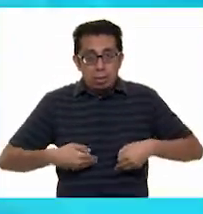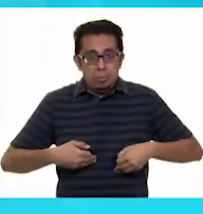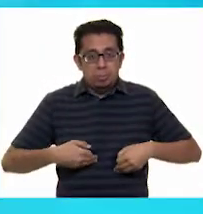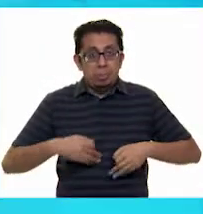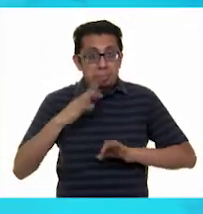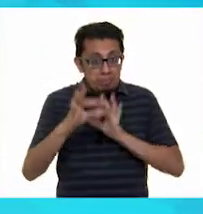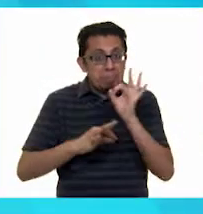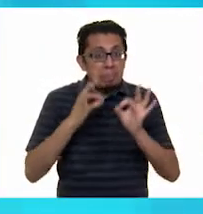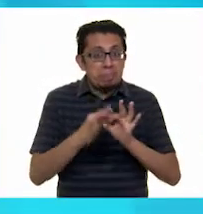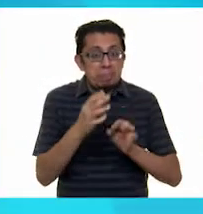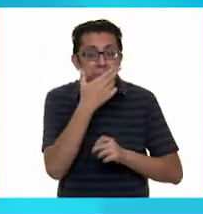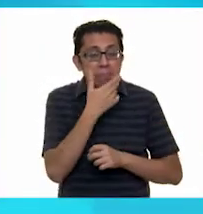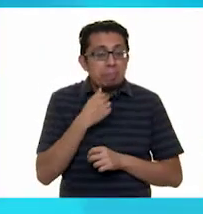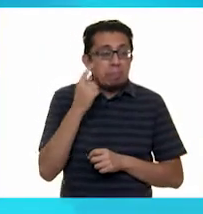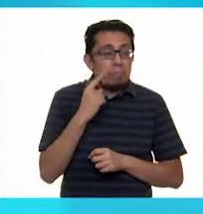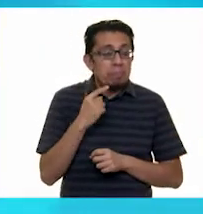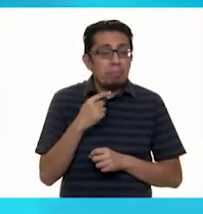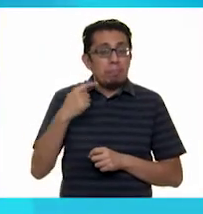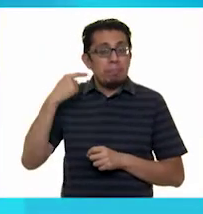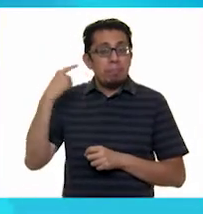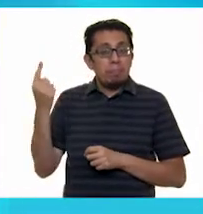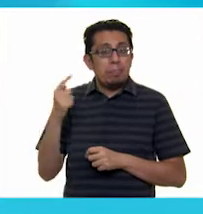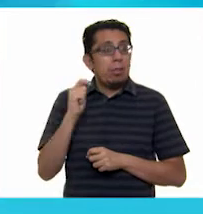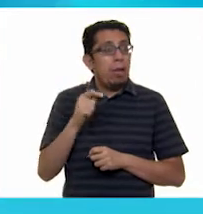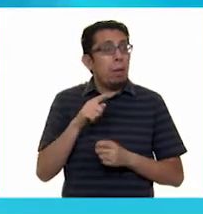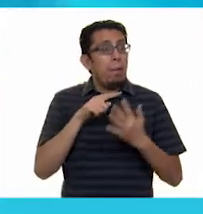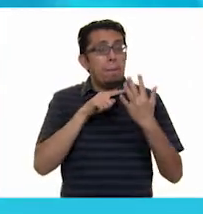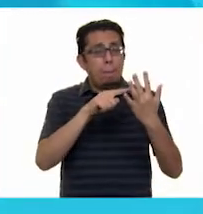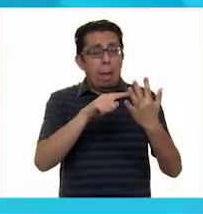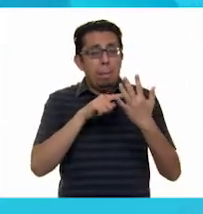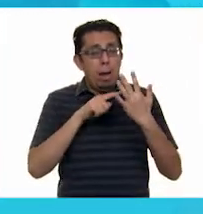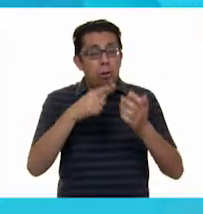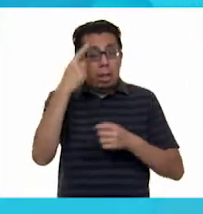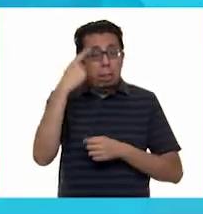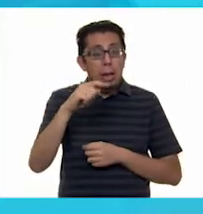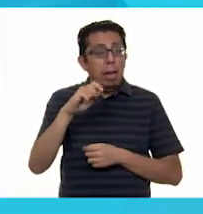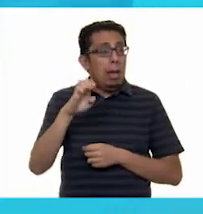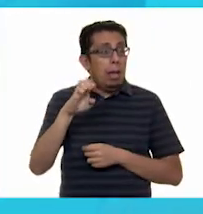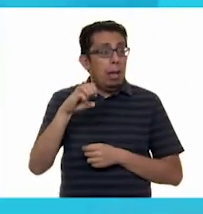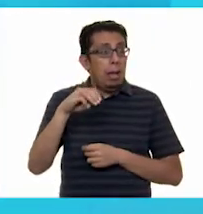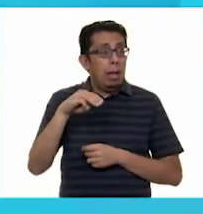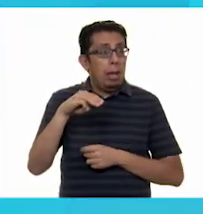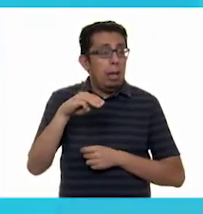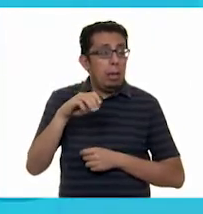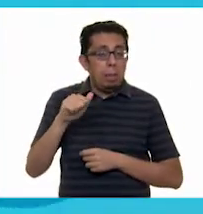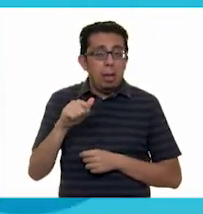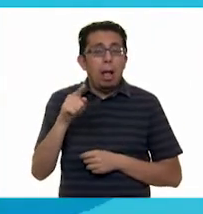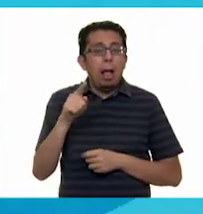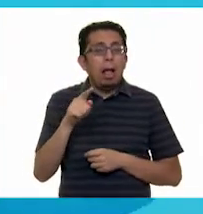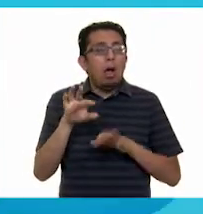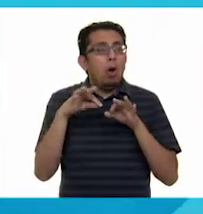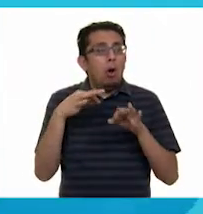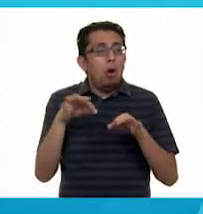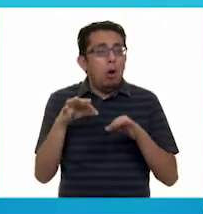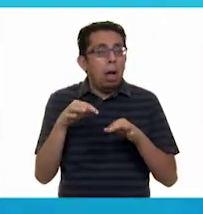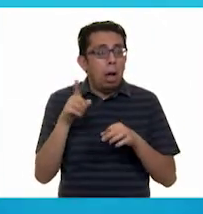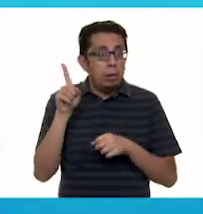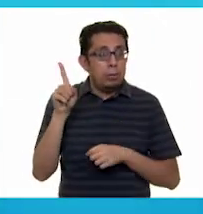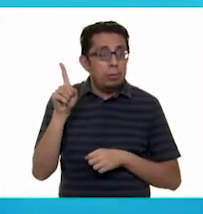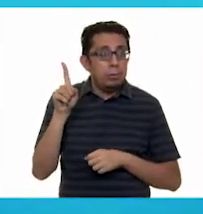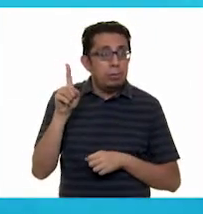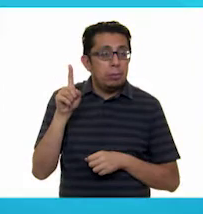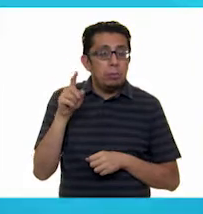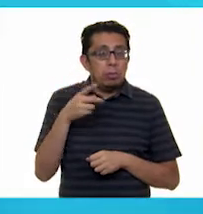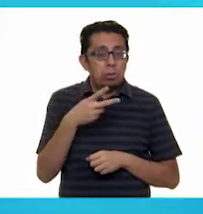Ahí está. Un papalote para Emma. Ahí está la página. Muy bien. Pero esta,